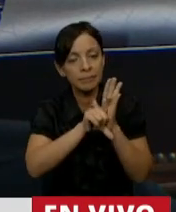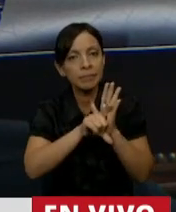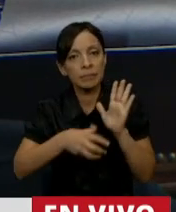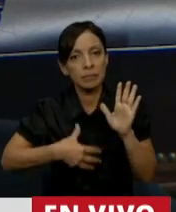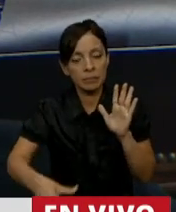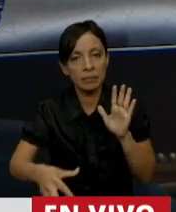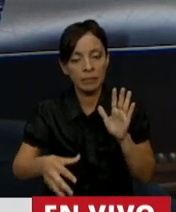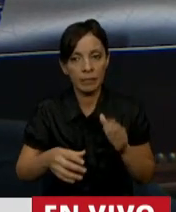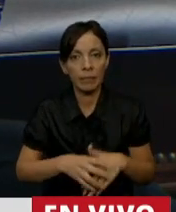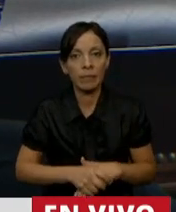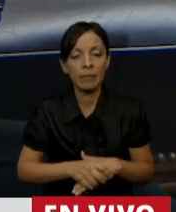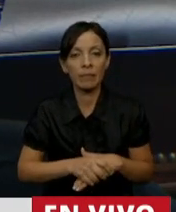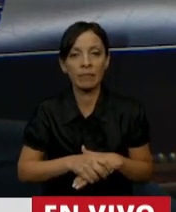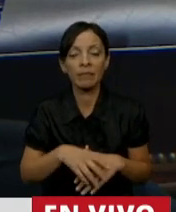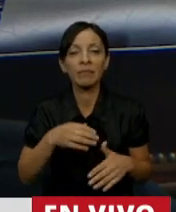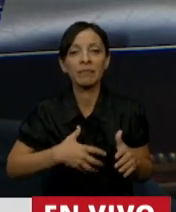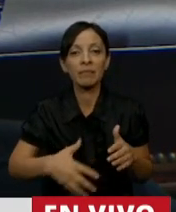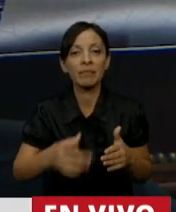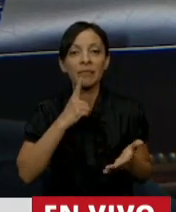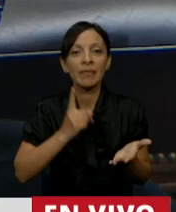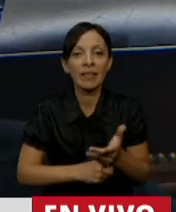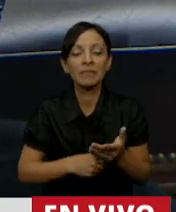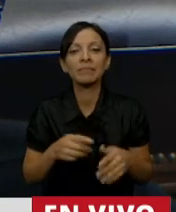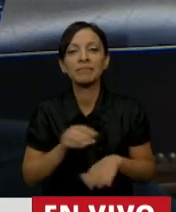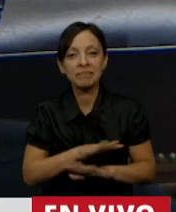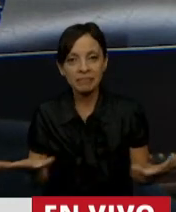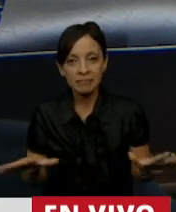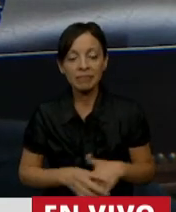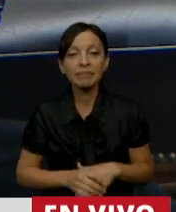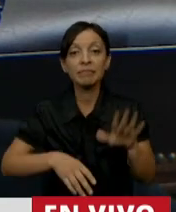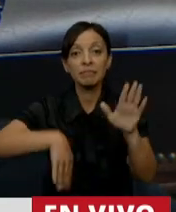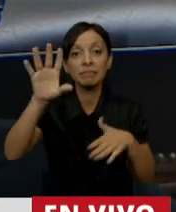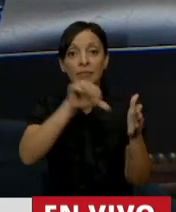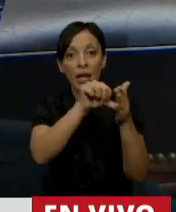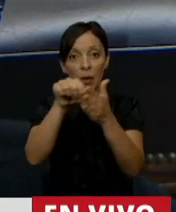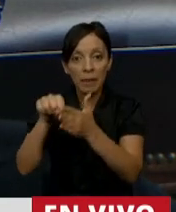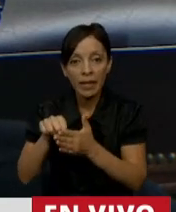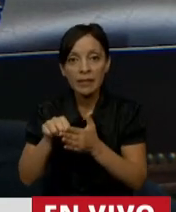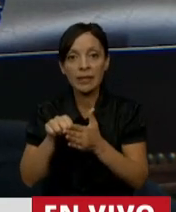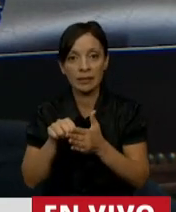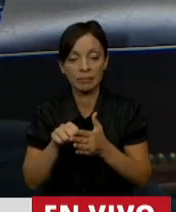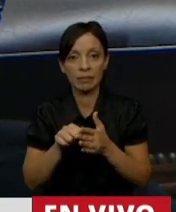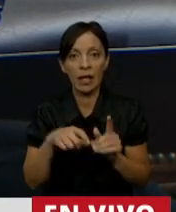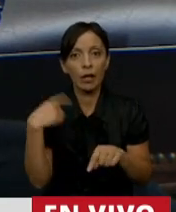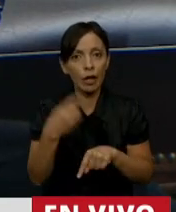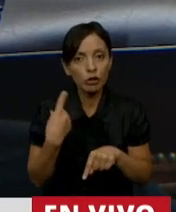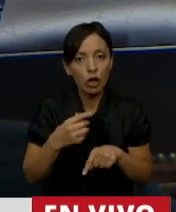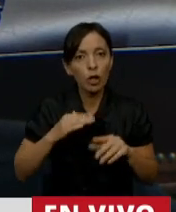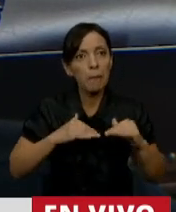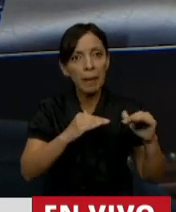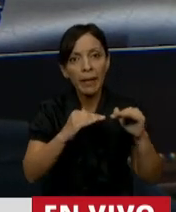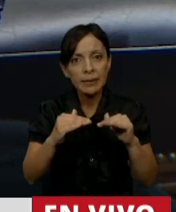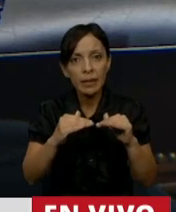voluntaria del embarazo. Y la mayoría de los países a los que lamentablemente nos estamos pareciendo cada vez más,